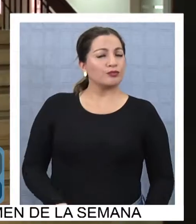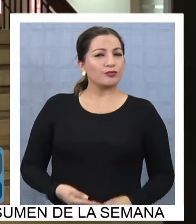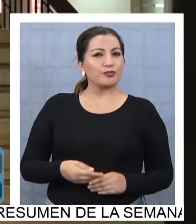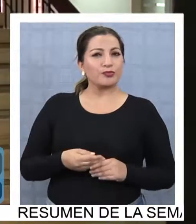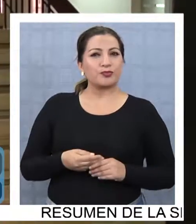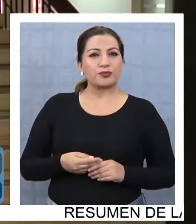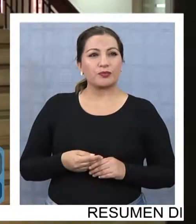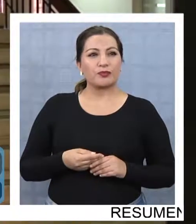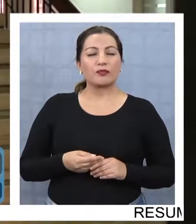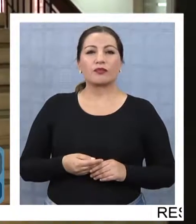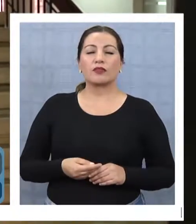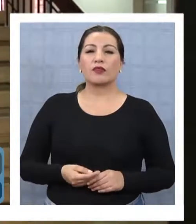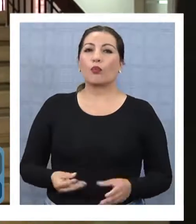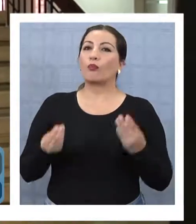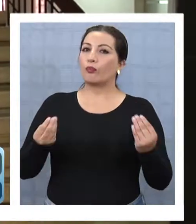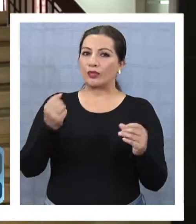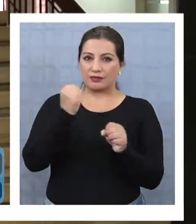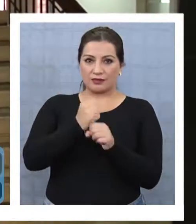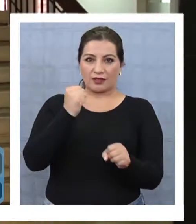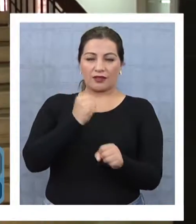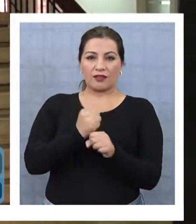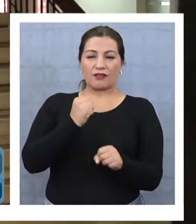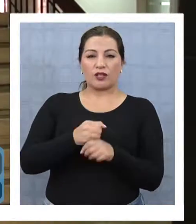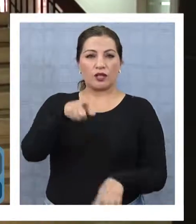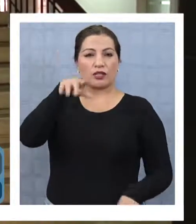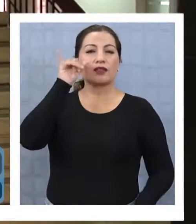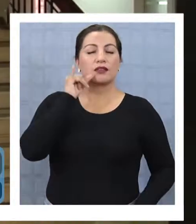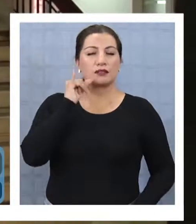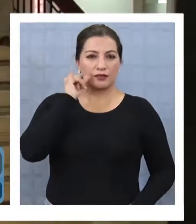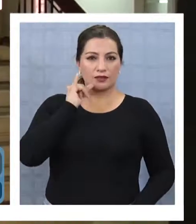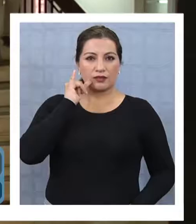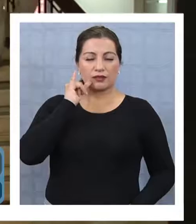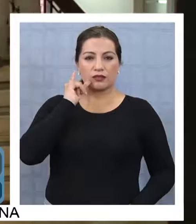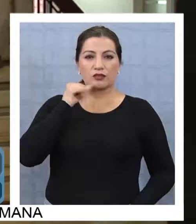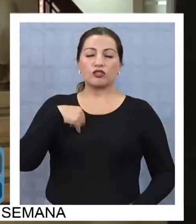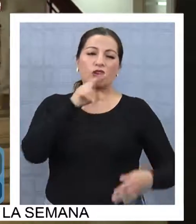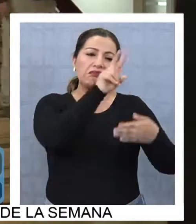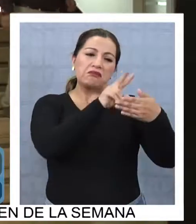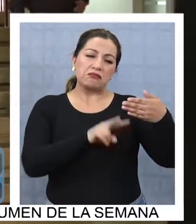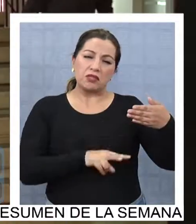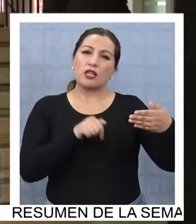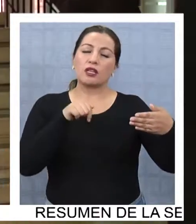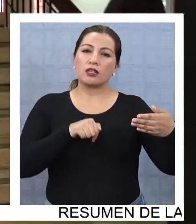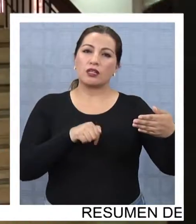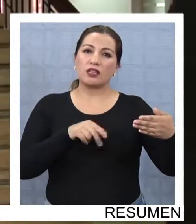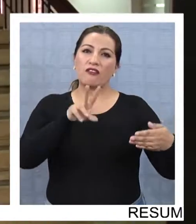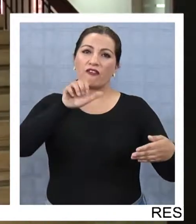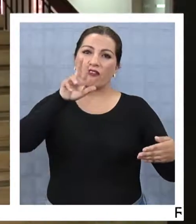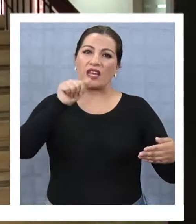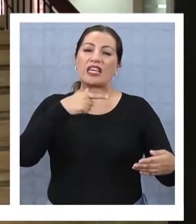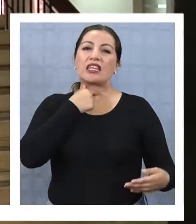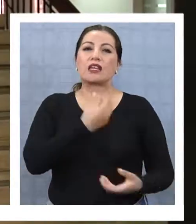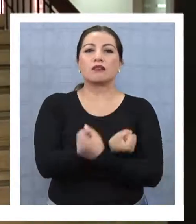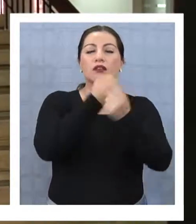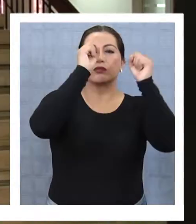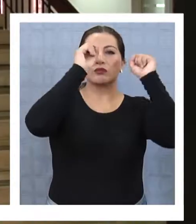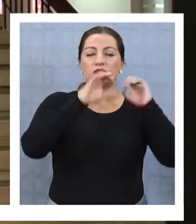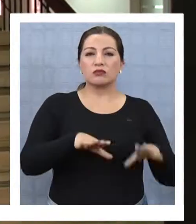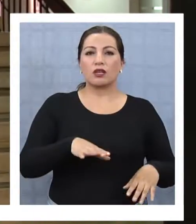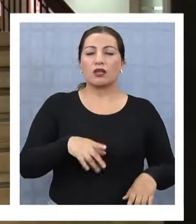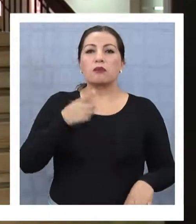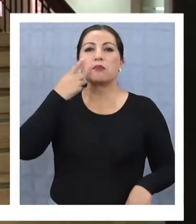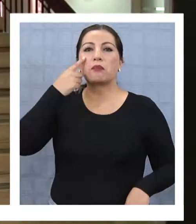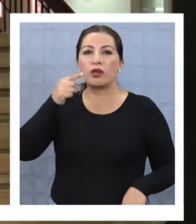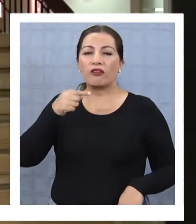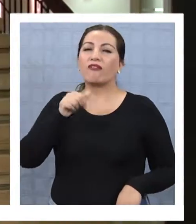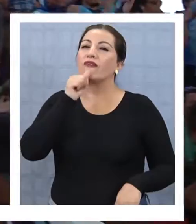un buen trabajo acá en Iquique. Yo he leído por ahí que él quería presentar su renuncia por malos resultados,